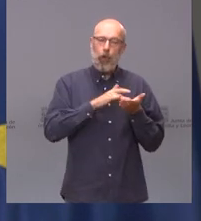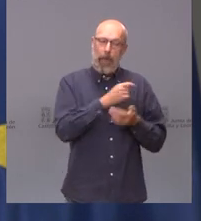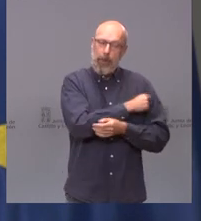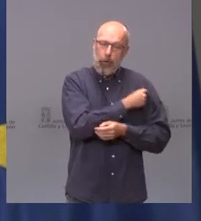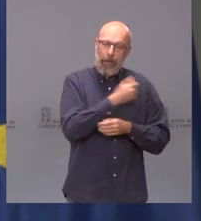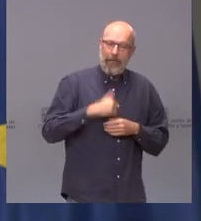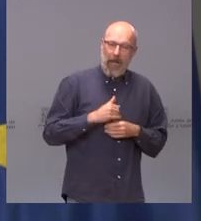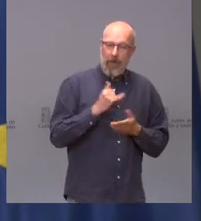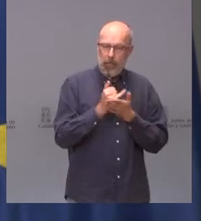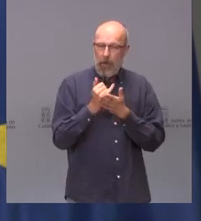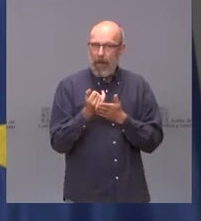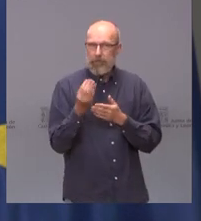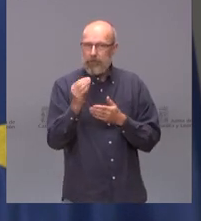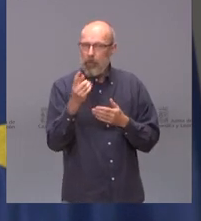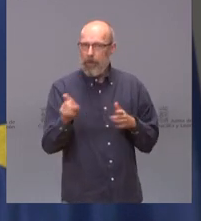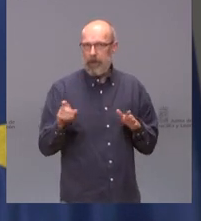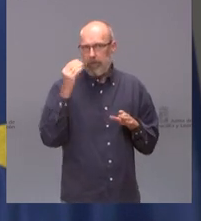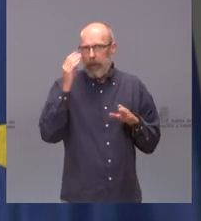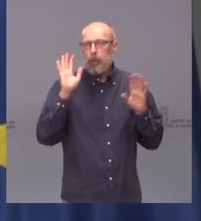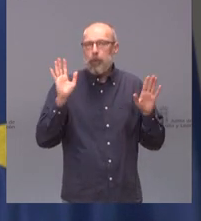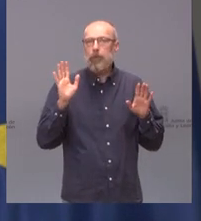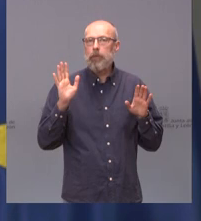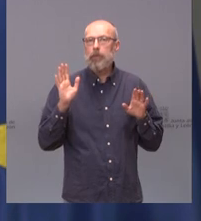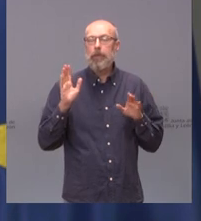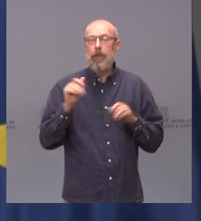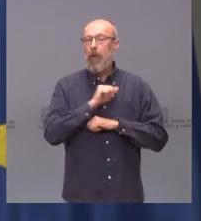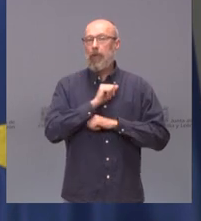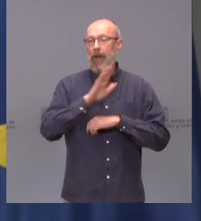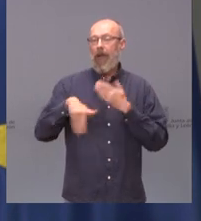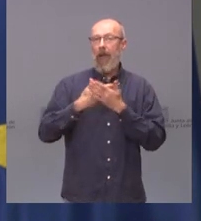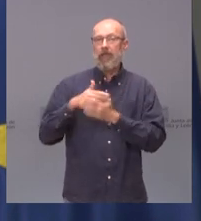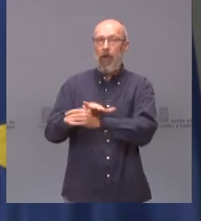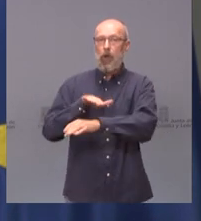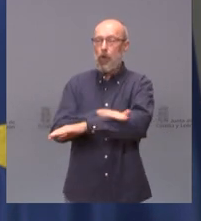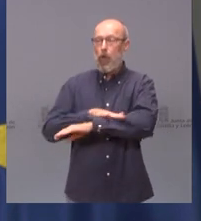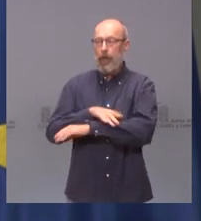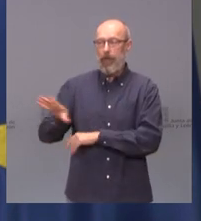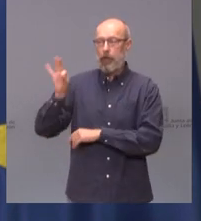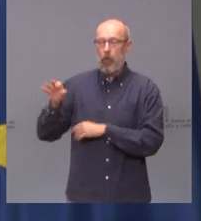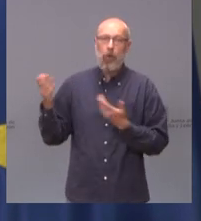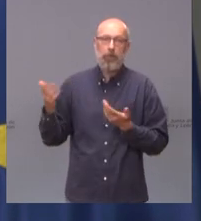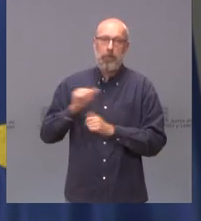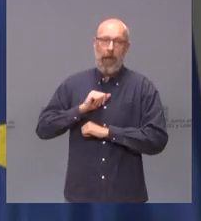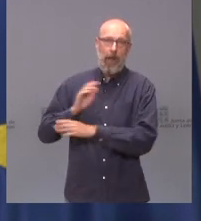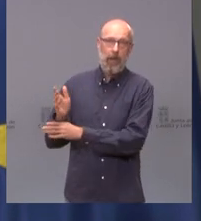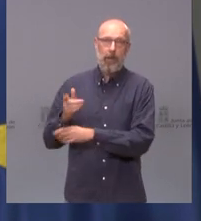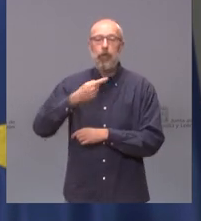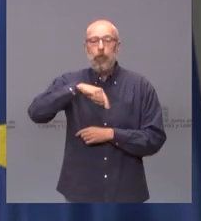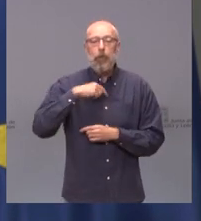Por tanto, mientras no sepamos exactamente cuál es la decisión del Gobierno en este respecto, nuestra postura va a ser la misma, es decir, pongamos